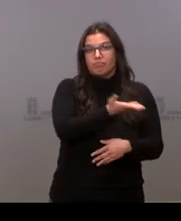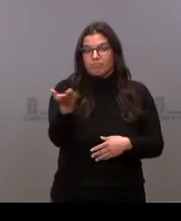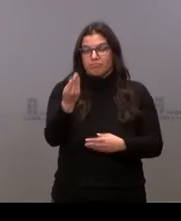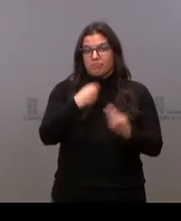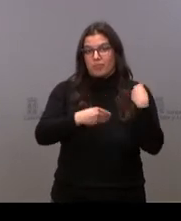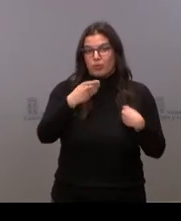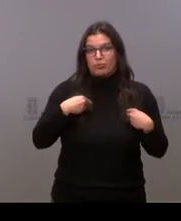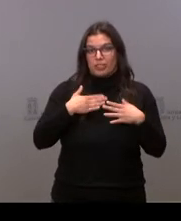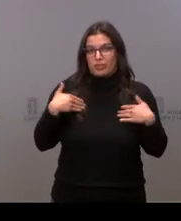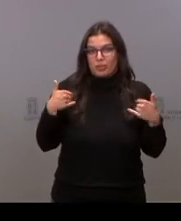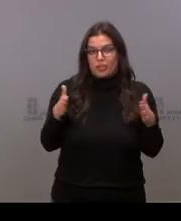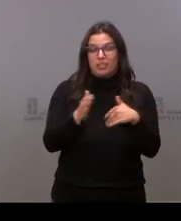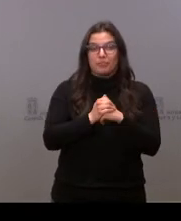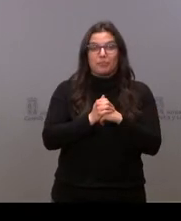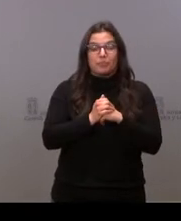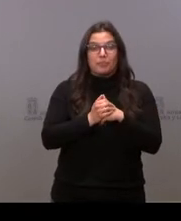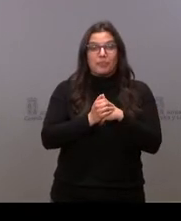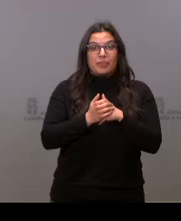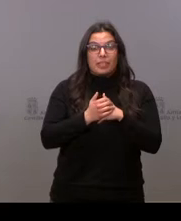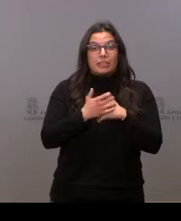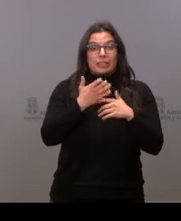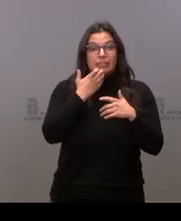y si no…